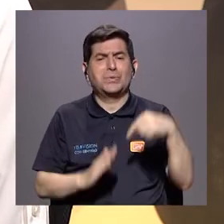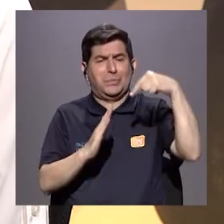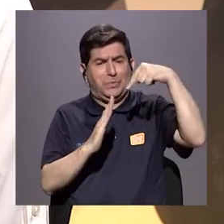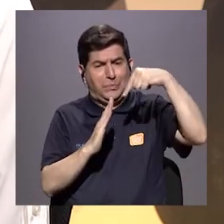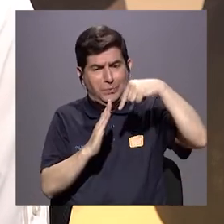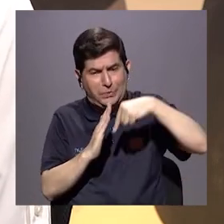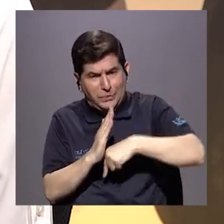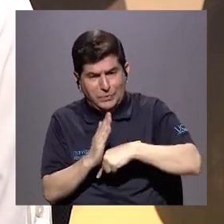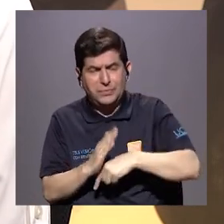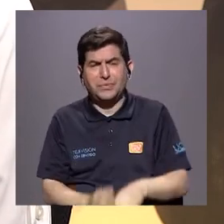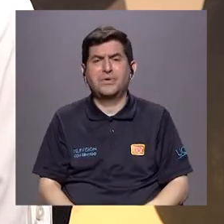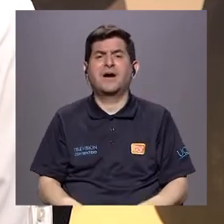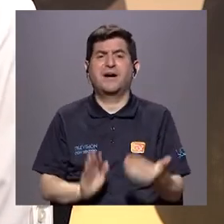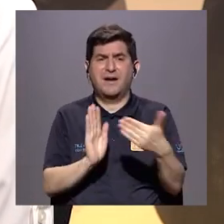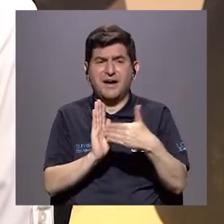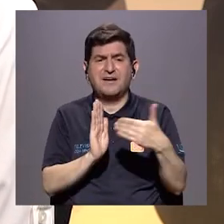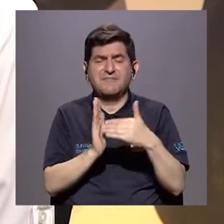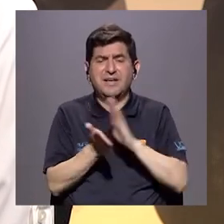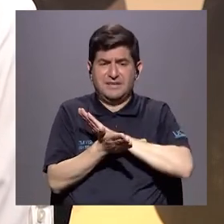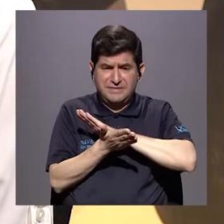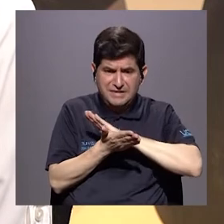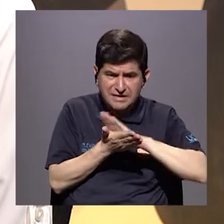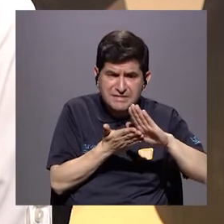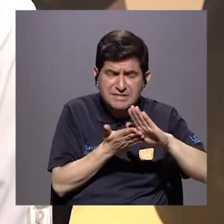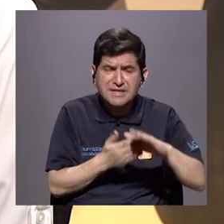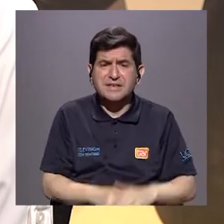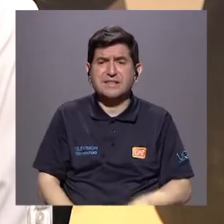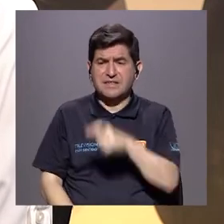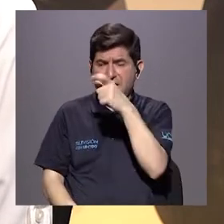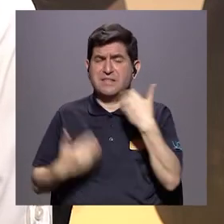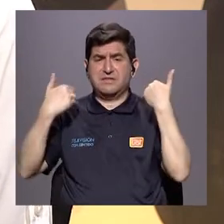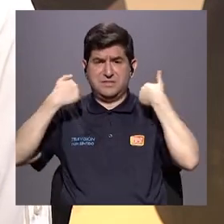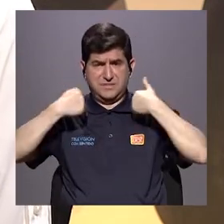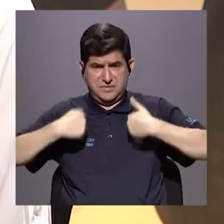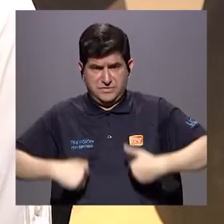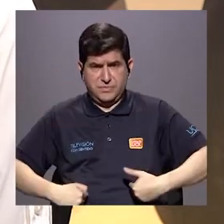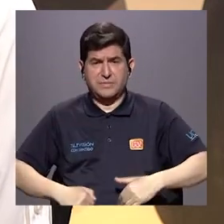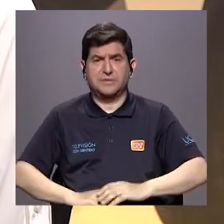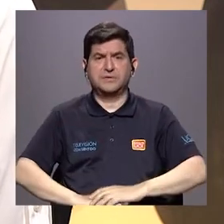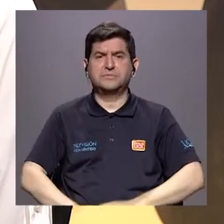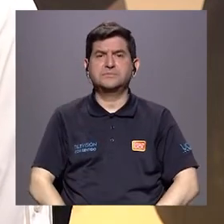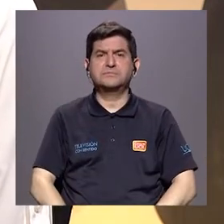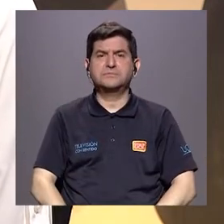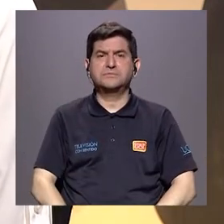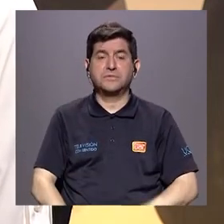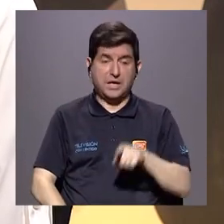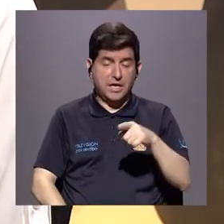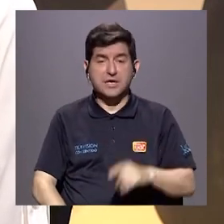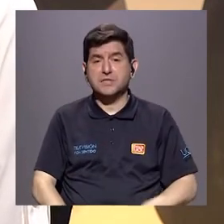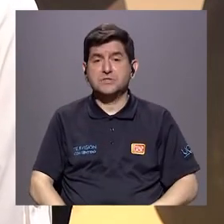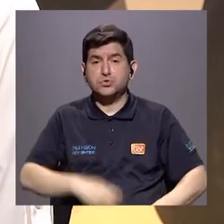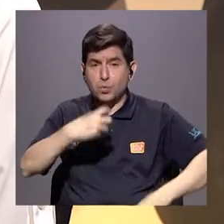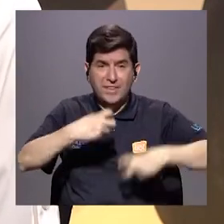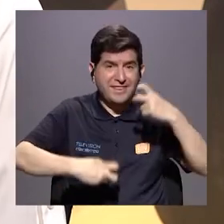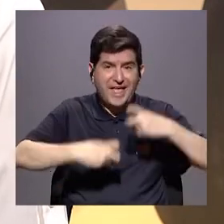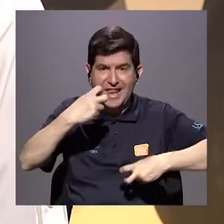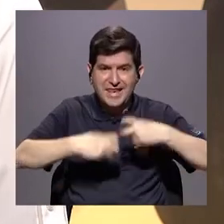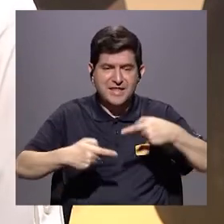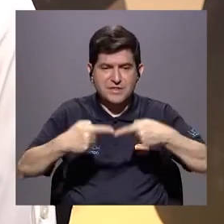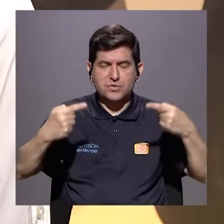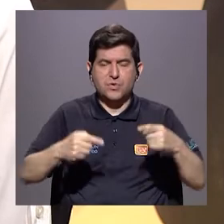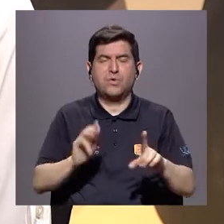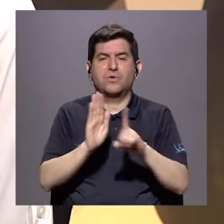atropella la dignidad de los seres humanos. son delitos contra el